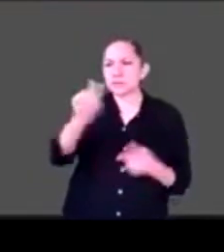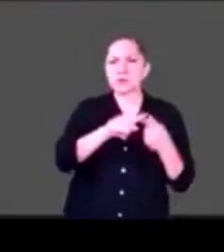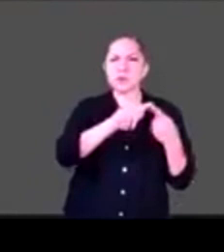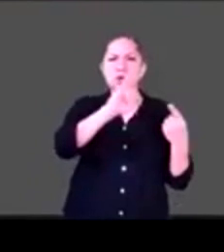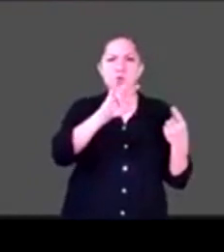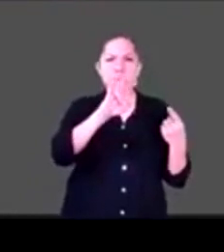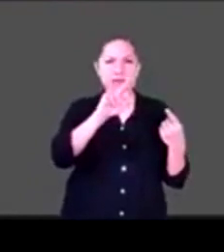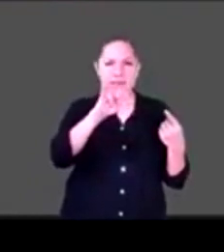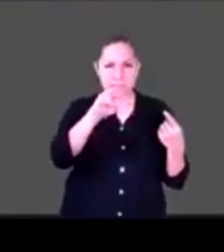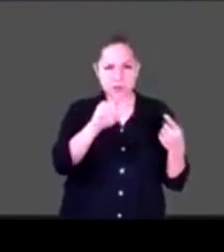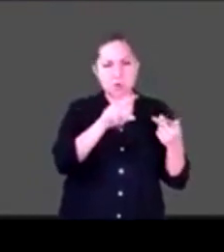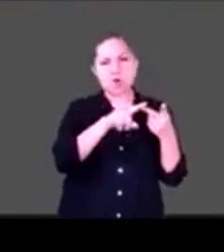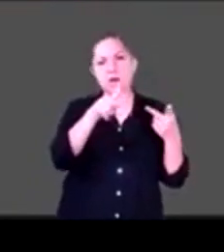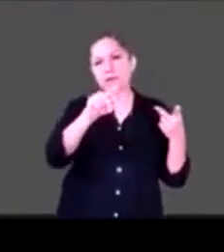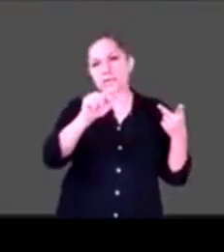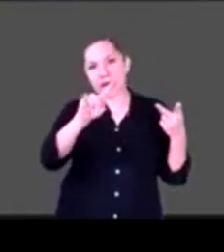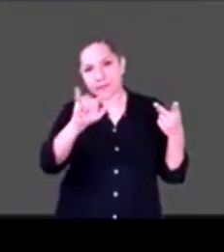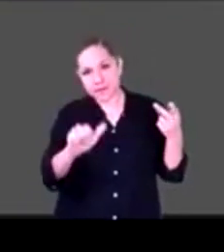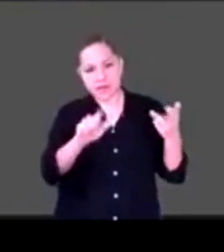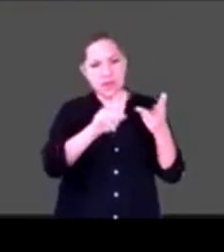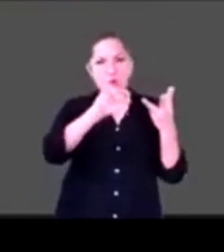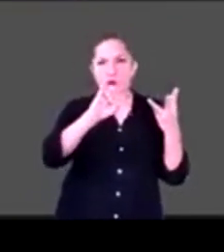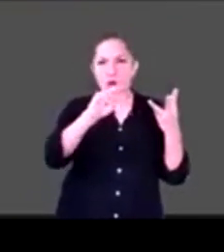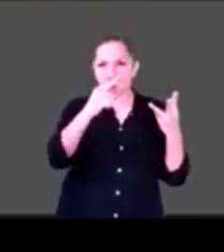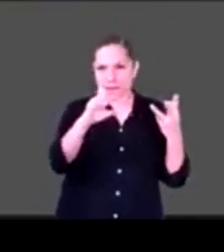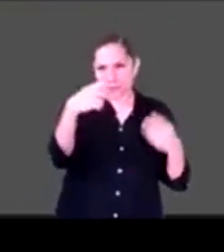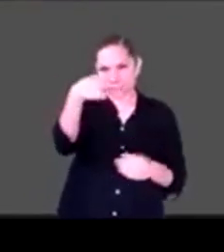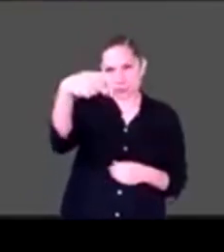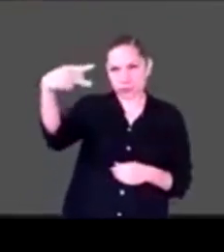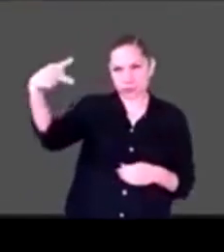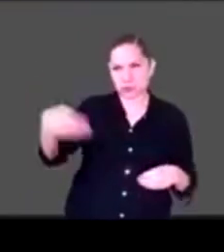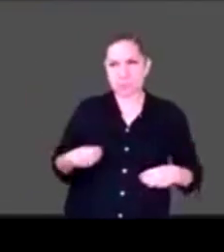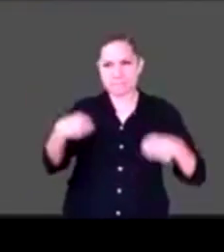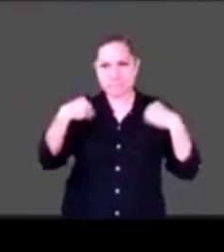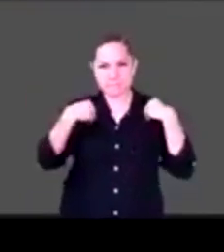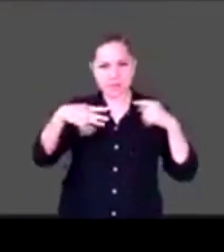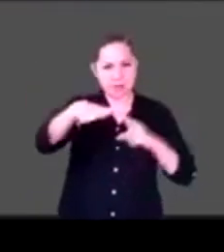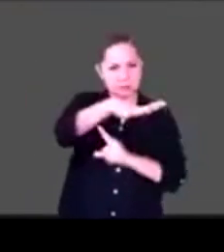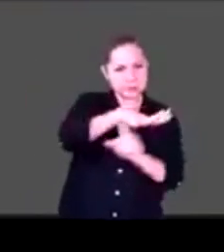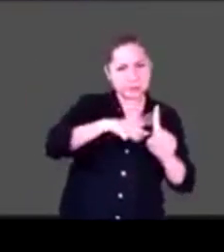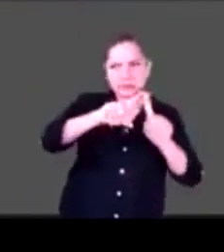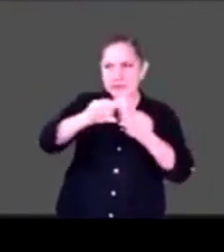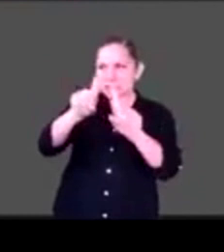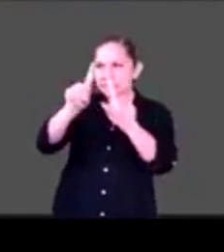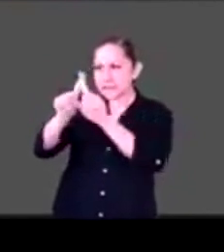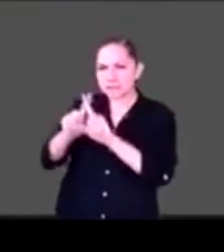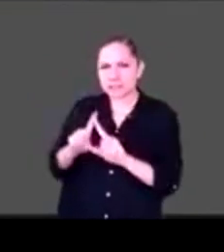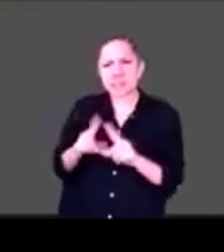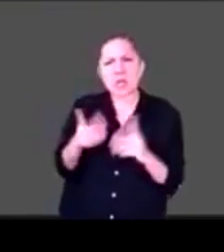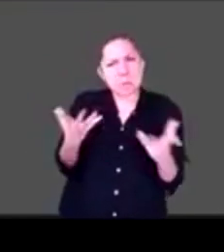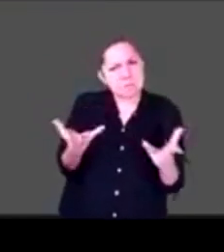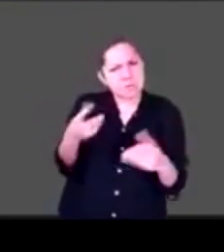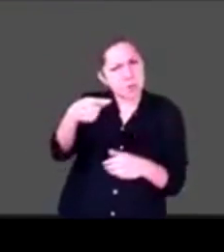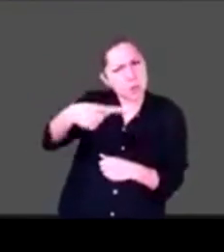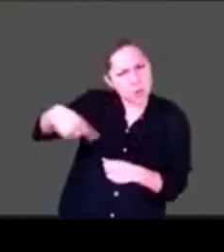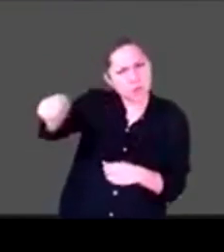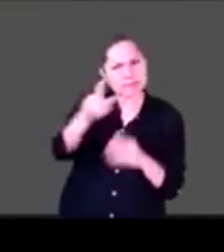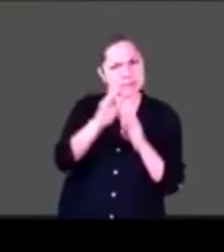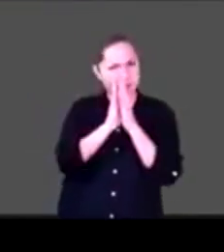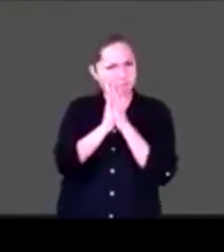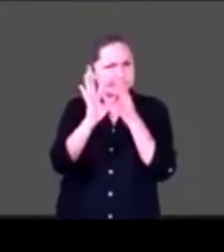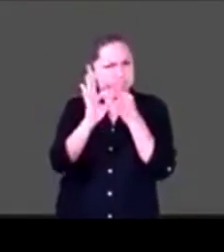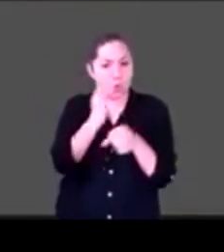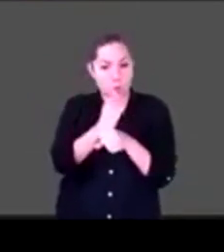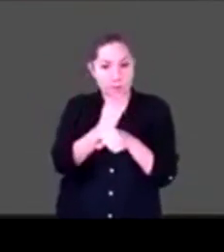Jorge, que viven realidades diferentes, nos cuenten cuál ha sido personalmente el reto más importante en que han tenido que sortear en esta